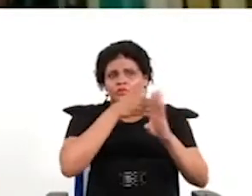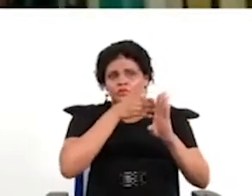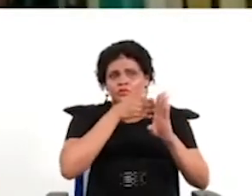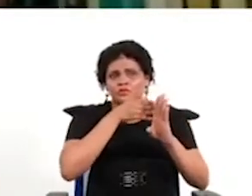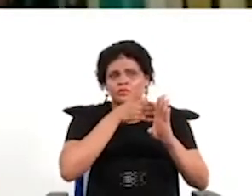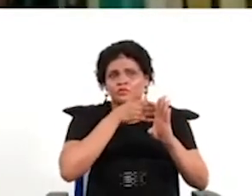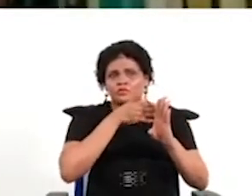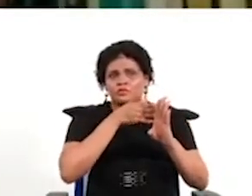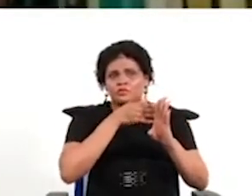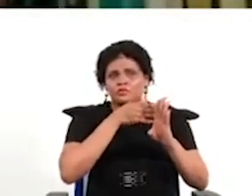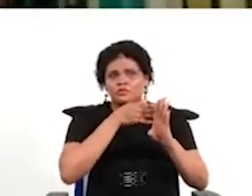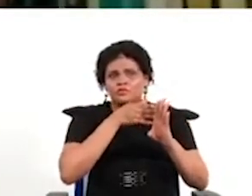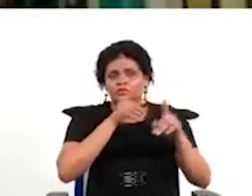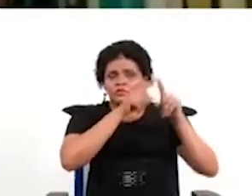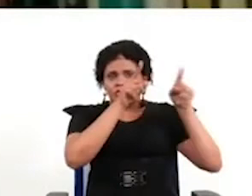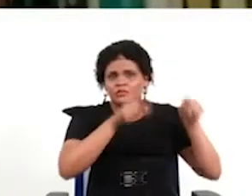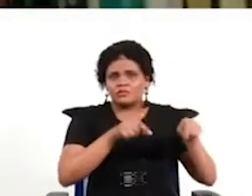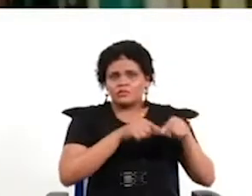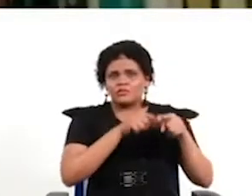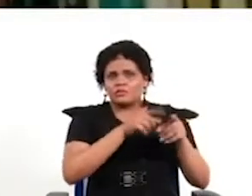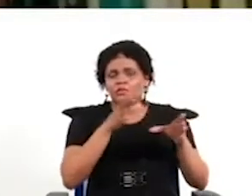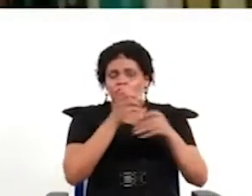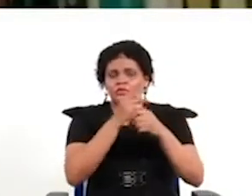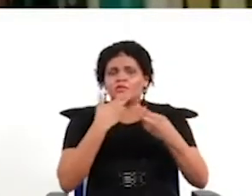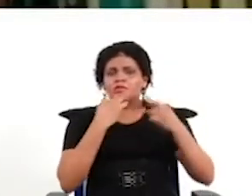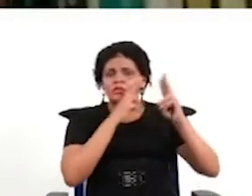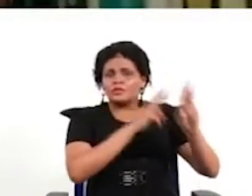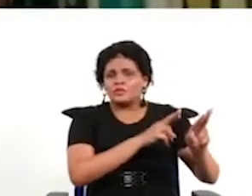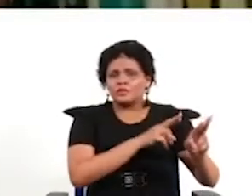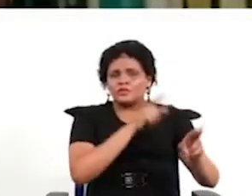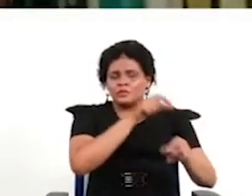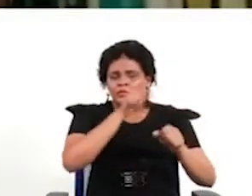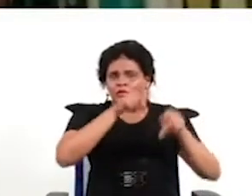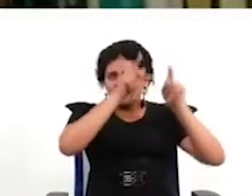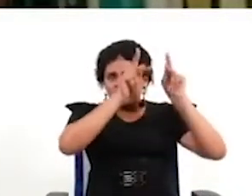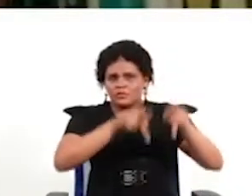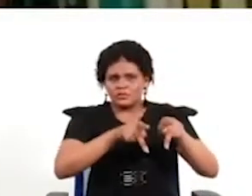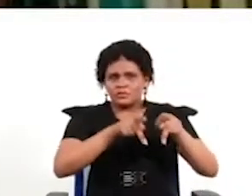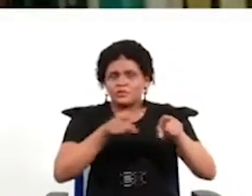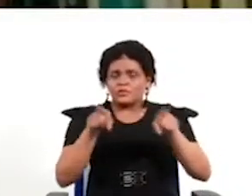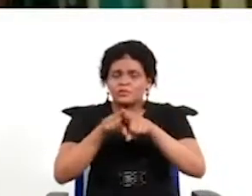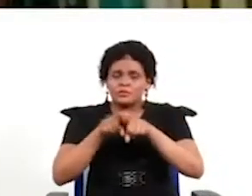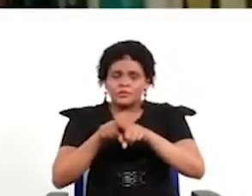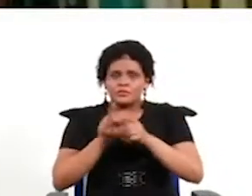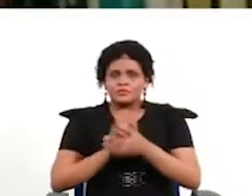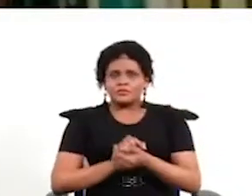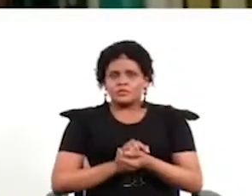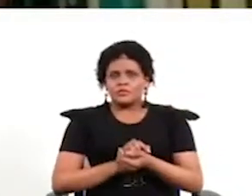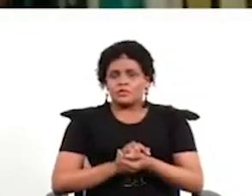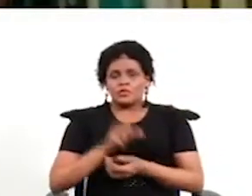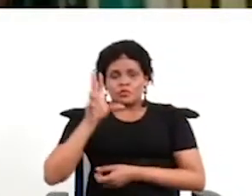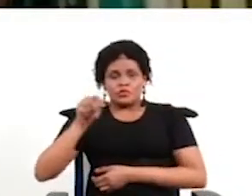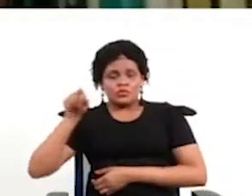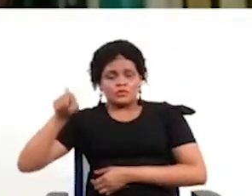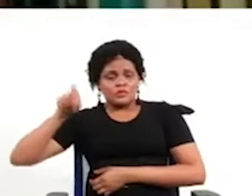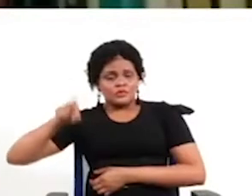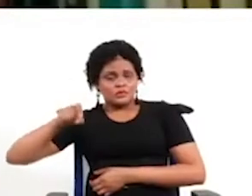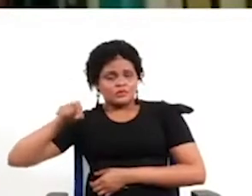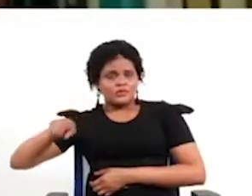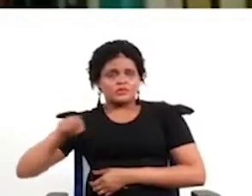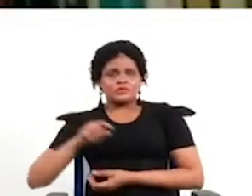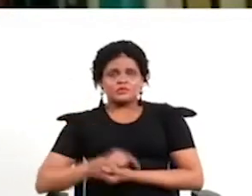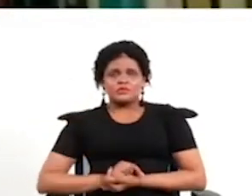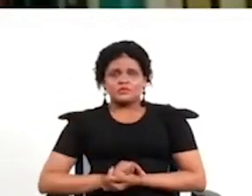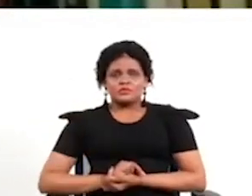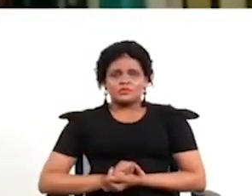nosotros argumentamos es que se da una respuesta a la ciudadanía que se puede observar en el debate pero no necesariamente se aprueba